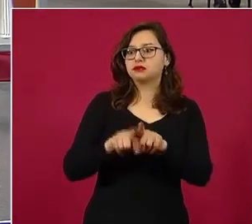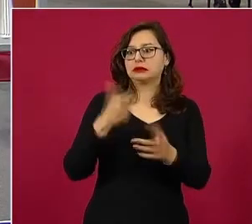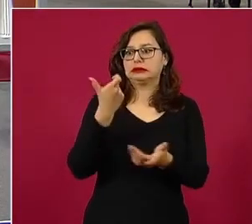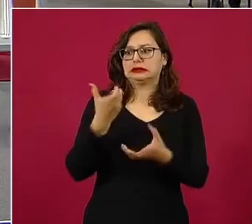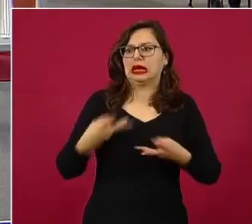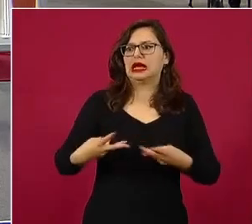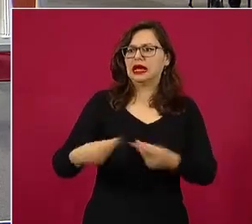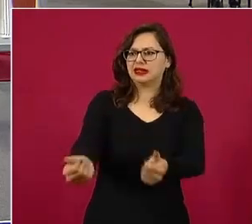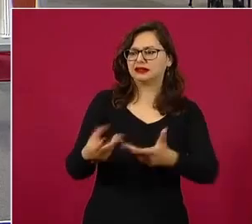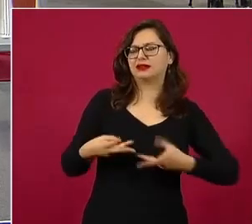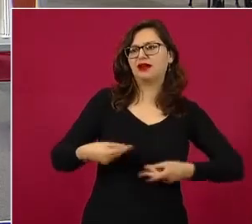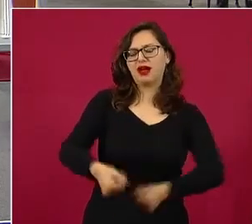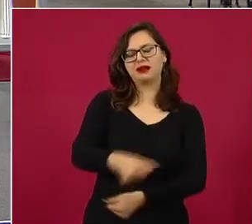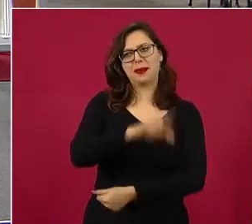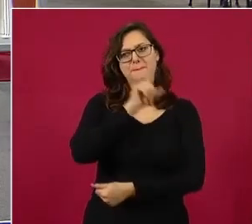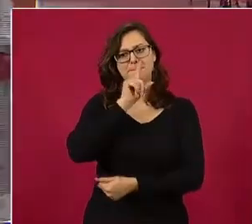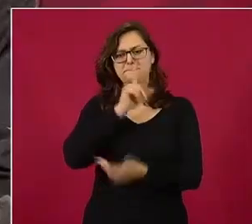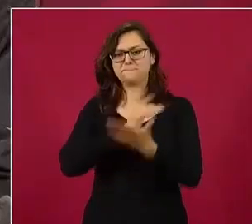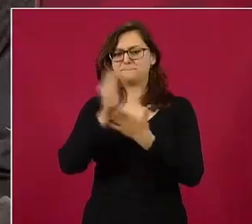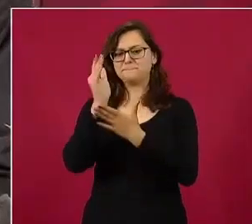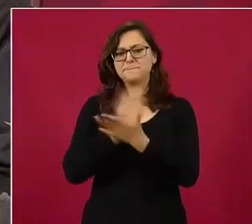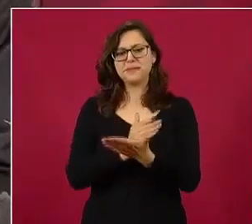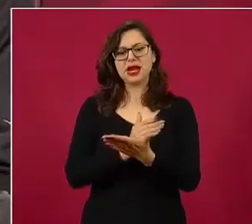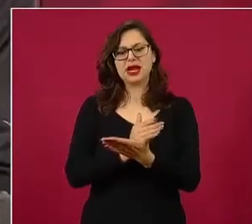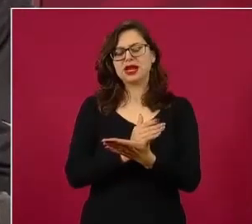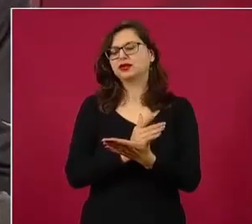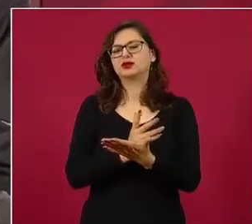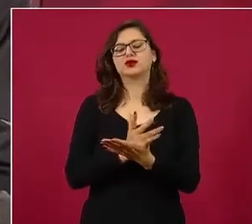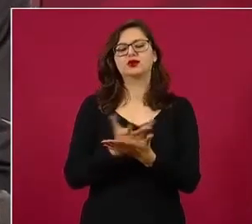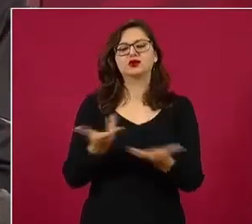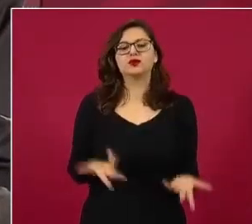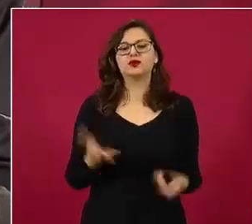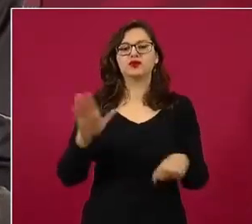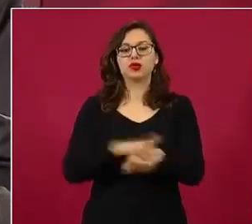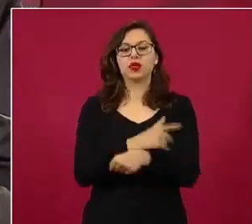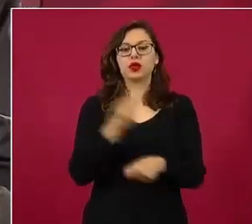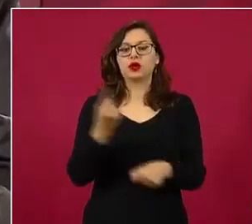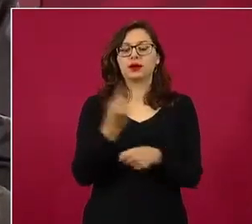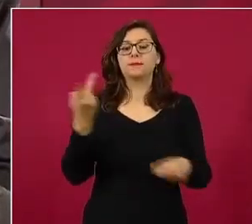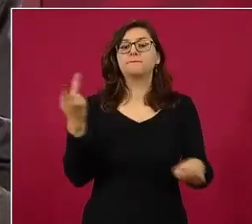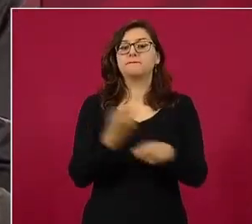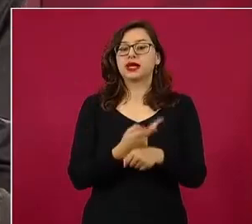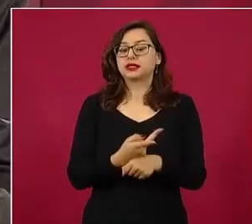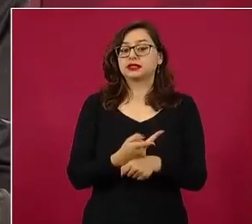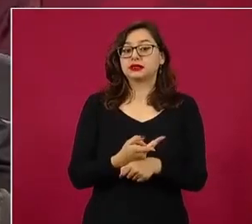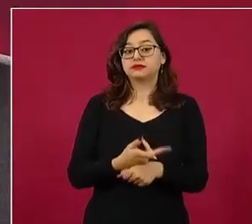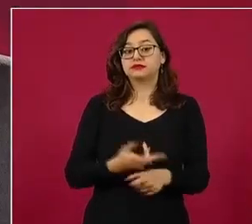porque ahora no sólo se hacen de la vista gorda